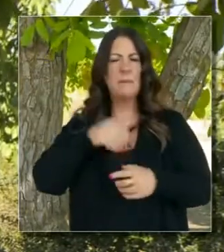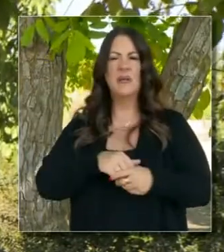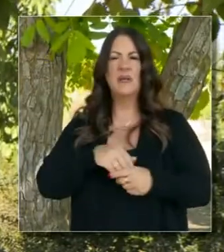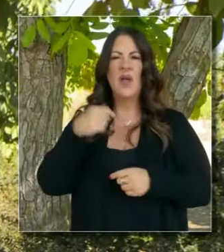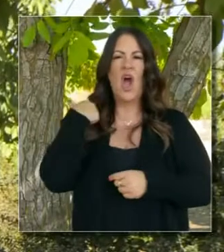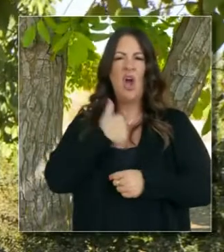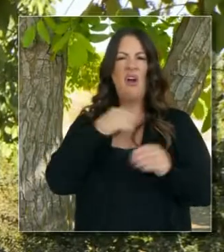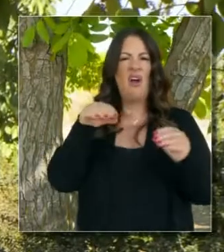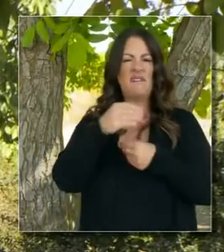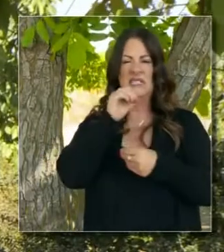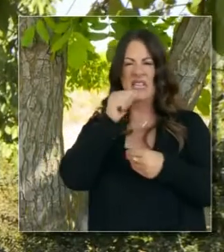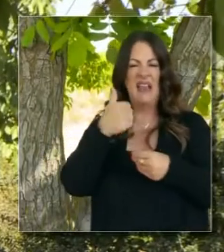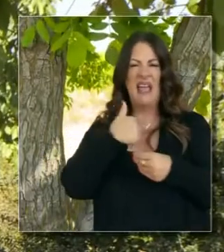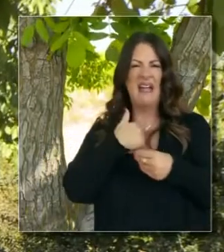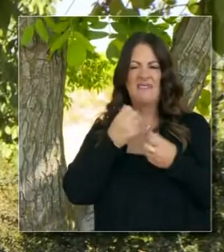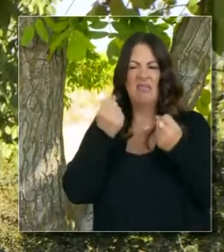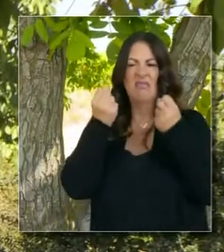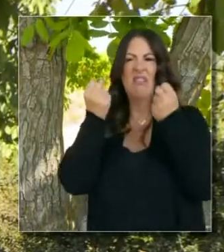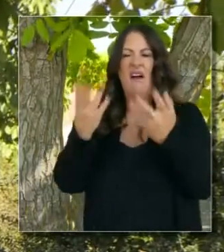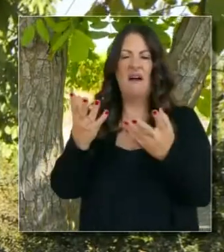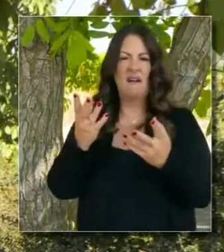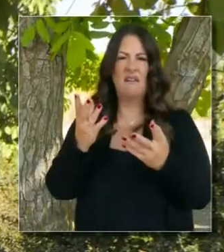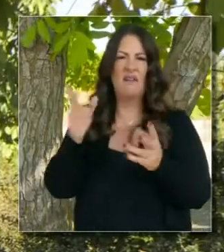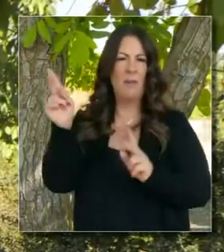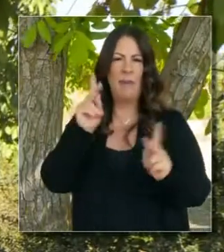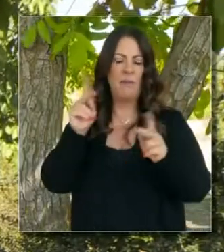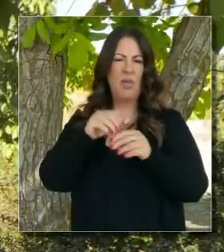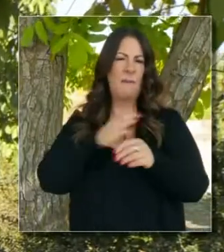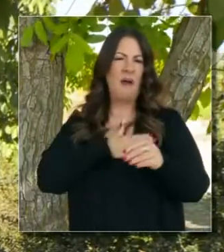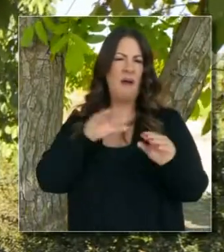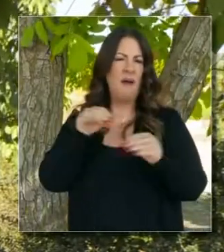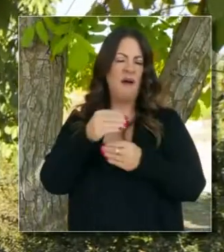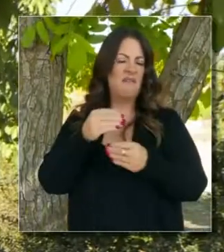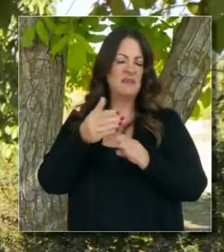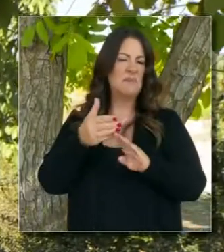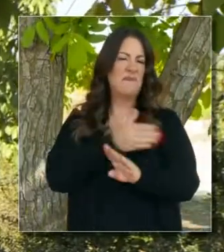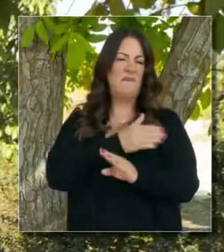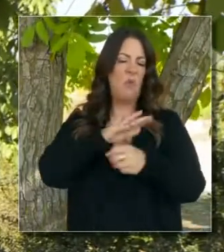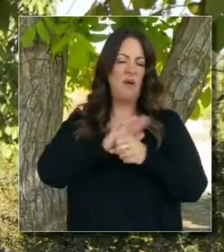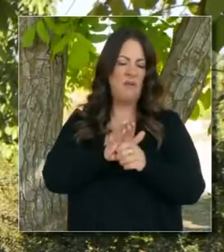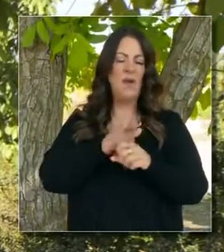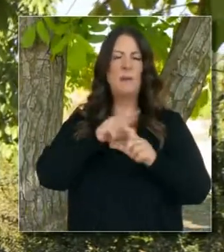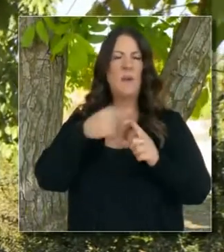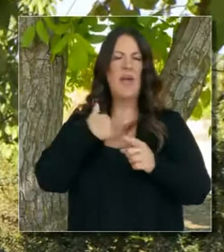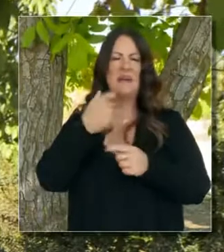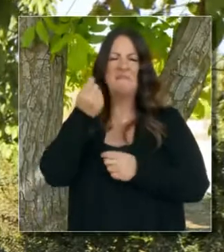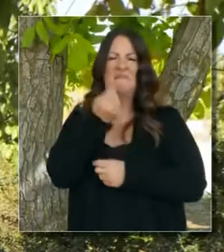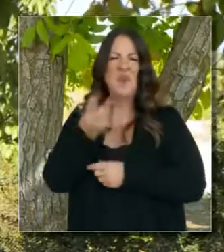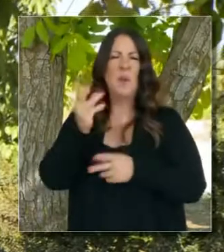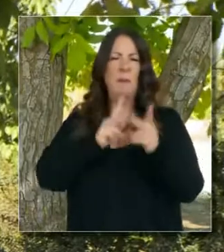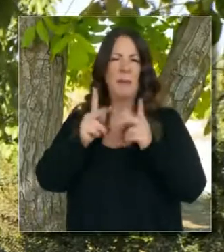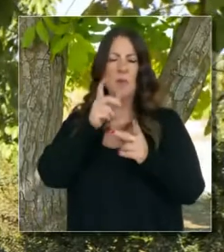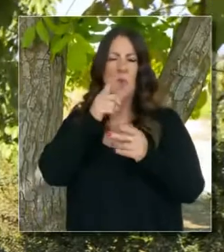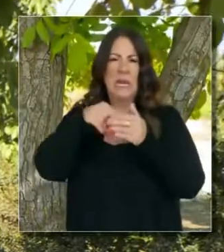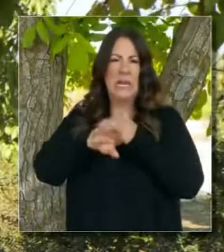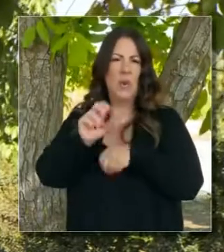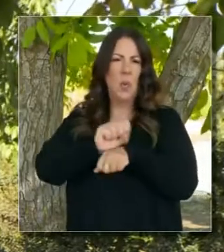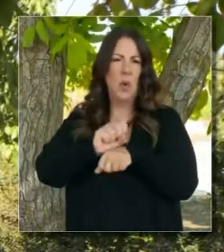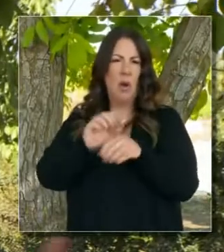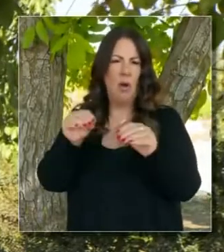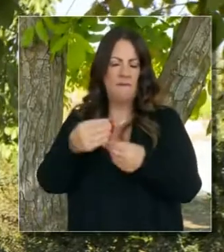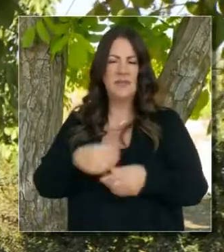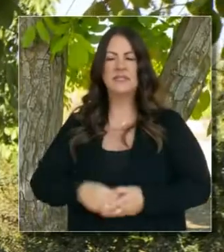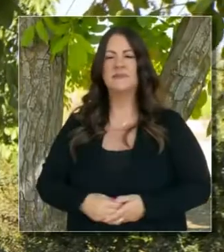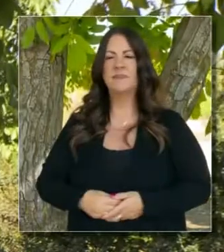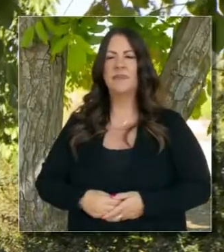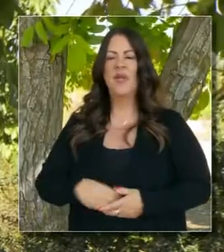teletrabajo o trabajo a distancia. Antes de la pandemia, un pequeño número de personas de hecho estaban en